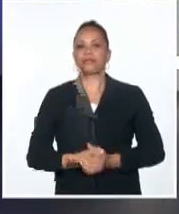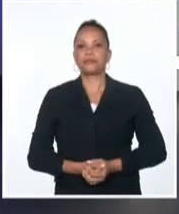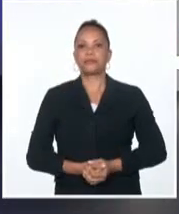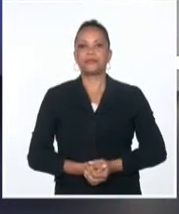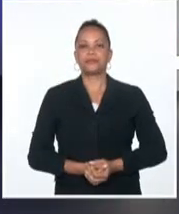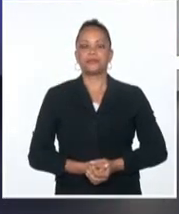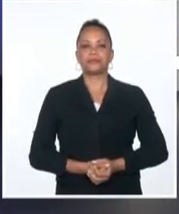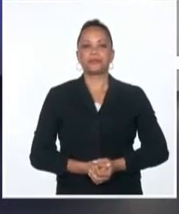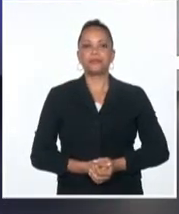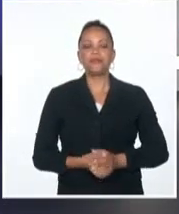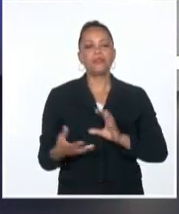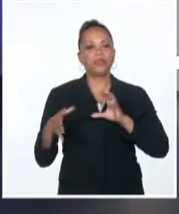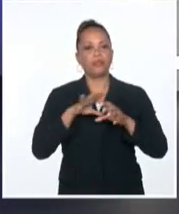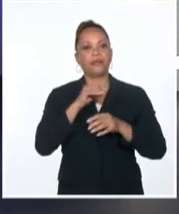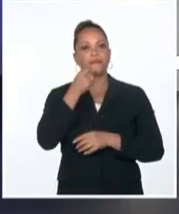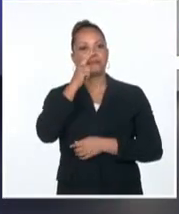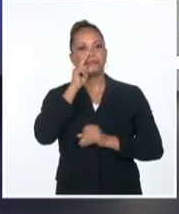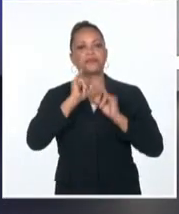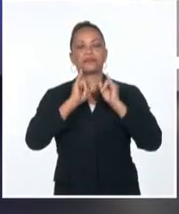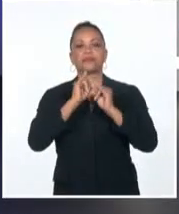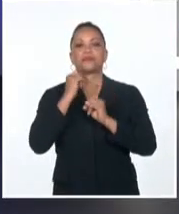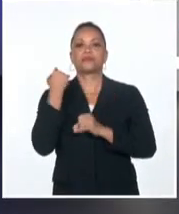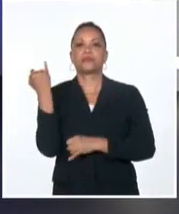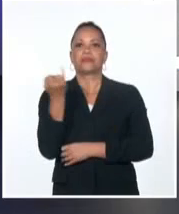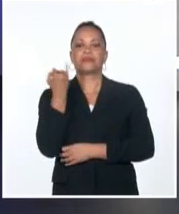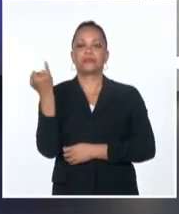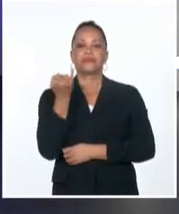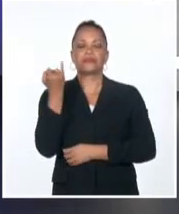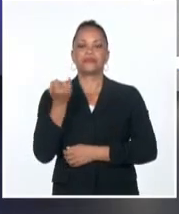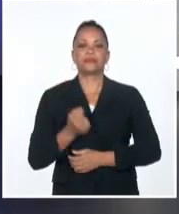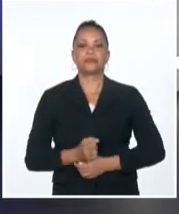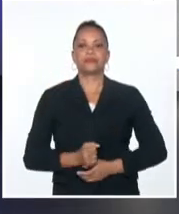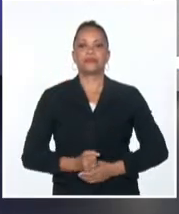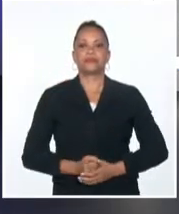Y de esta manera, Giselle, ponemos punto final a nuestro recorrido más allá de las fronteras cubanas.